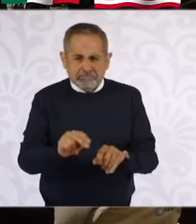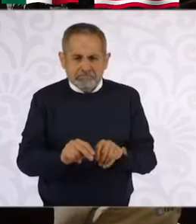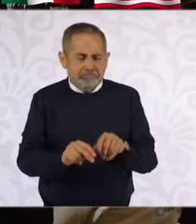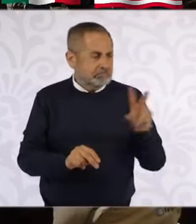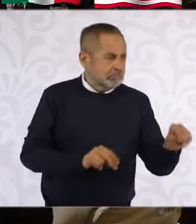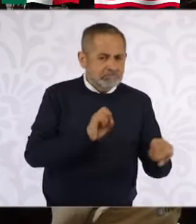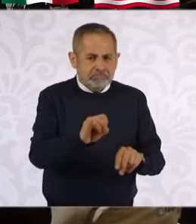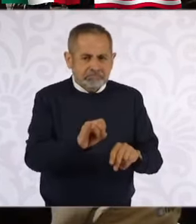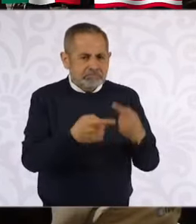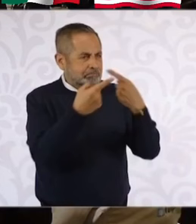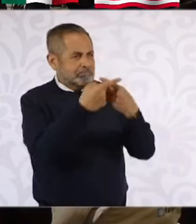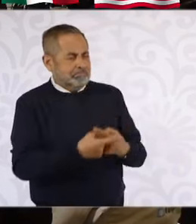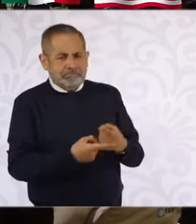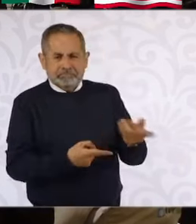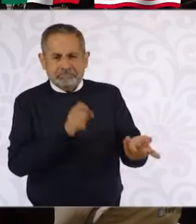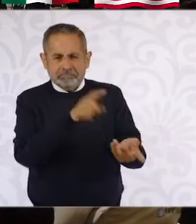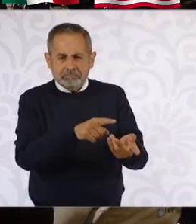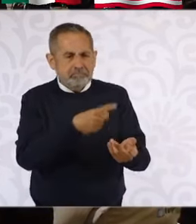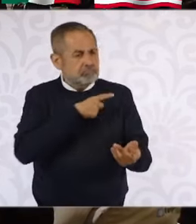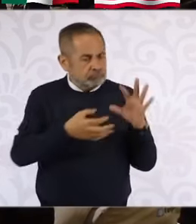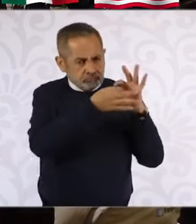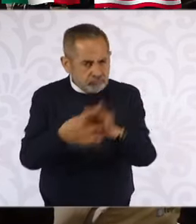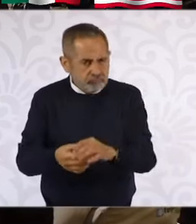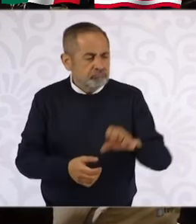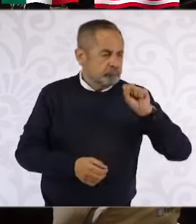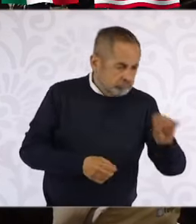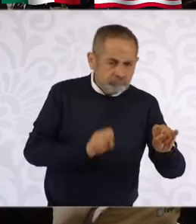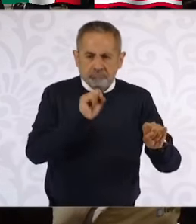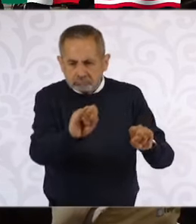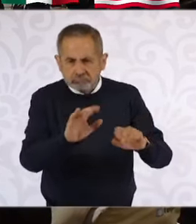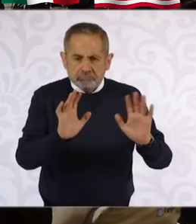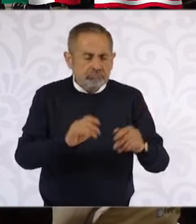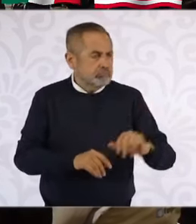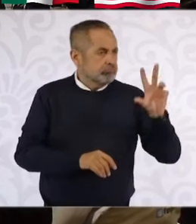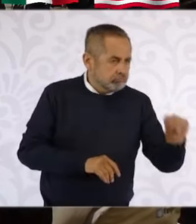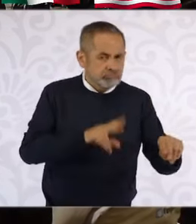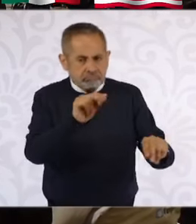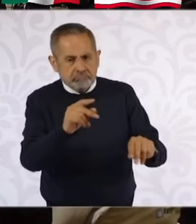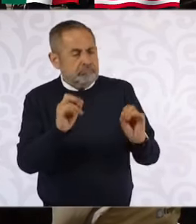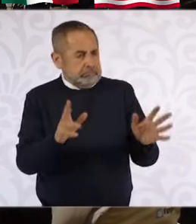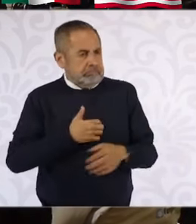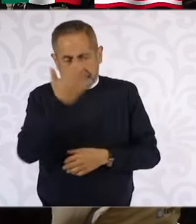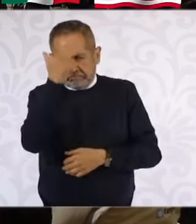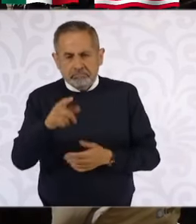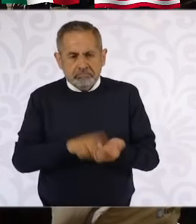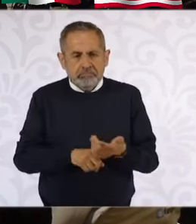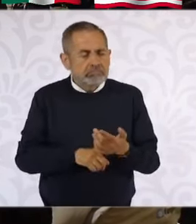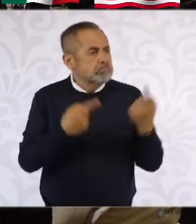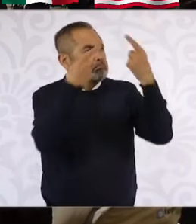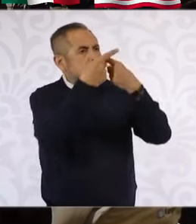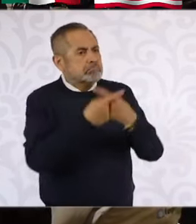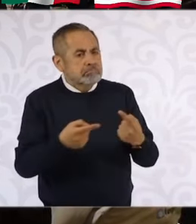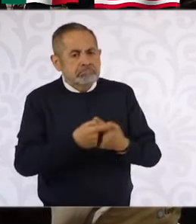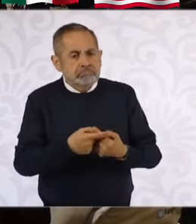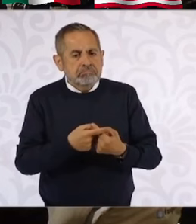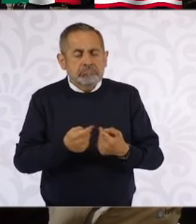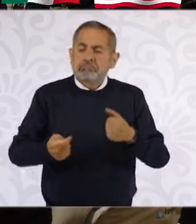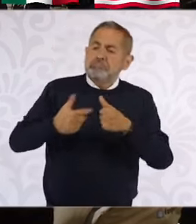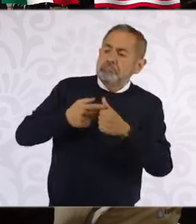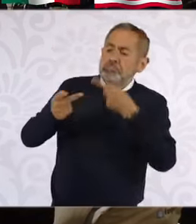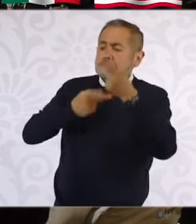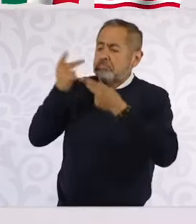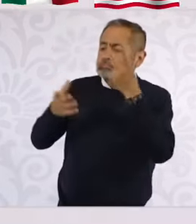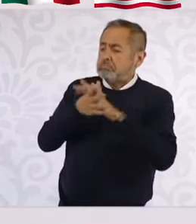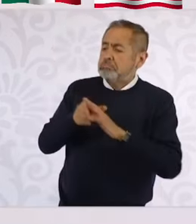consecuencia, tiene que haber lógica en las declaraciones que hace uno.